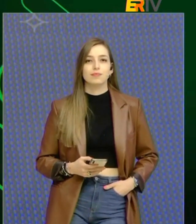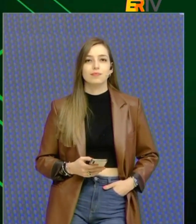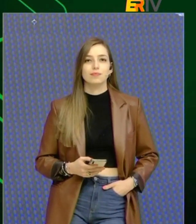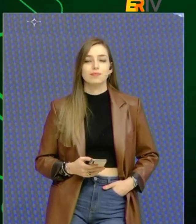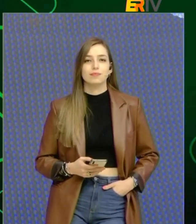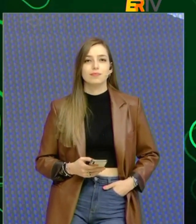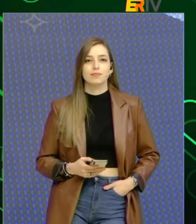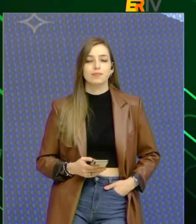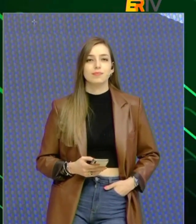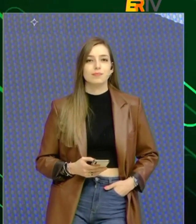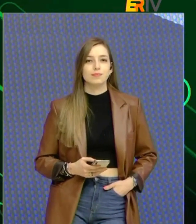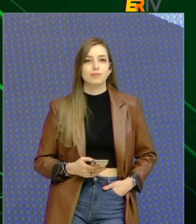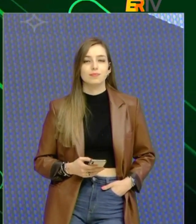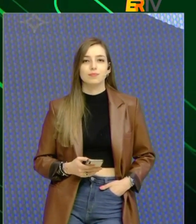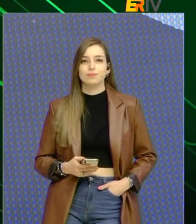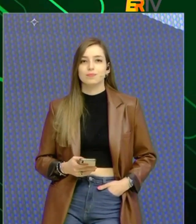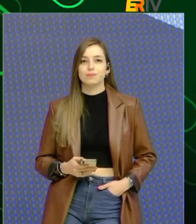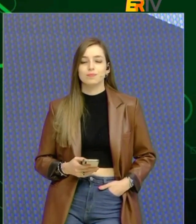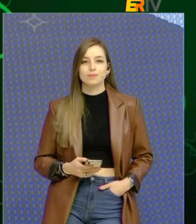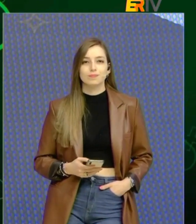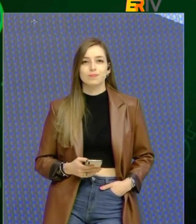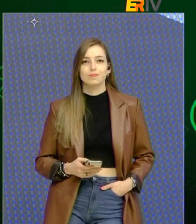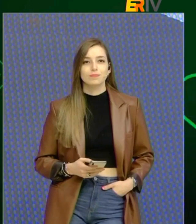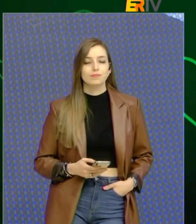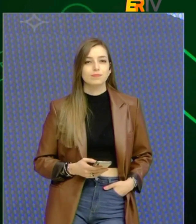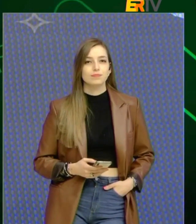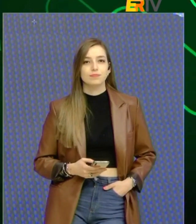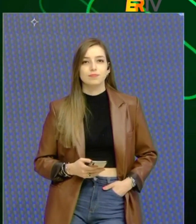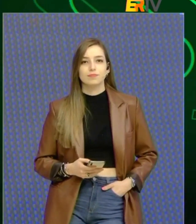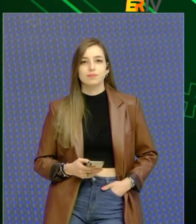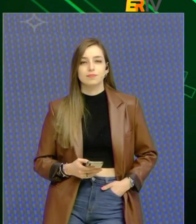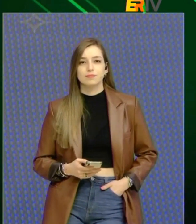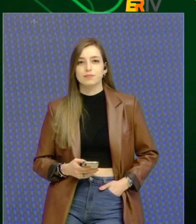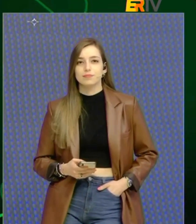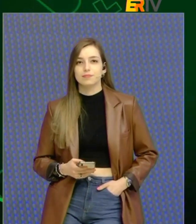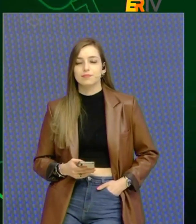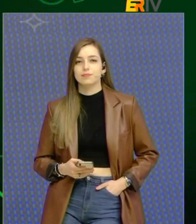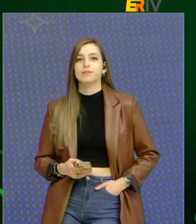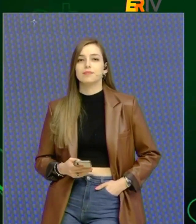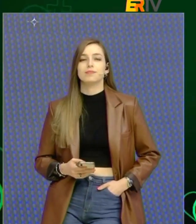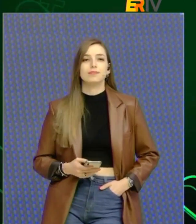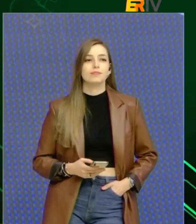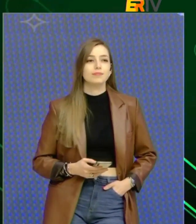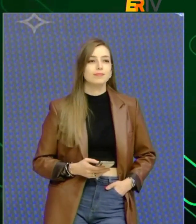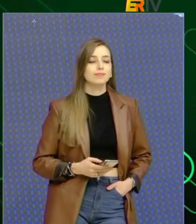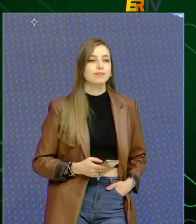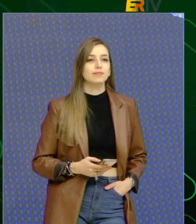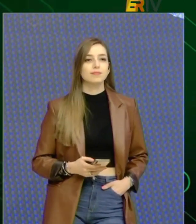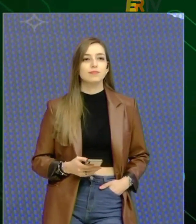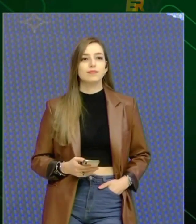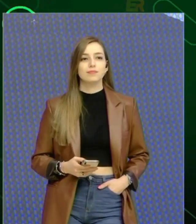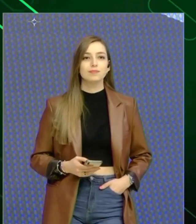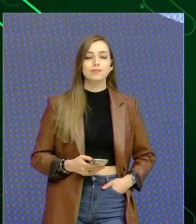de Villa Urquiza se fundó otro asilo en Paraná, el Colegio Cristo